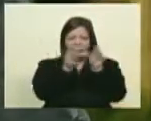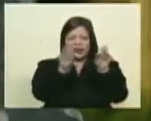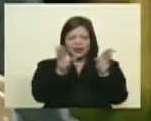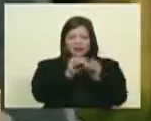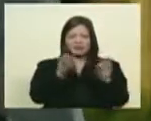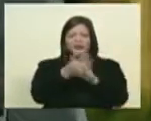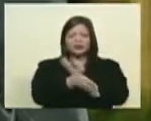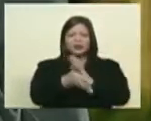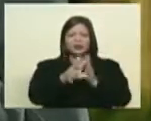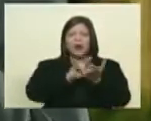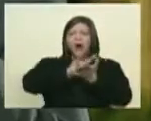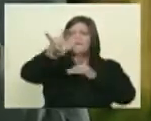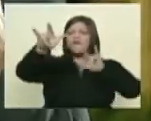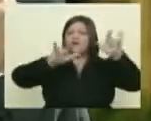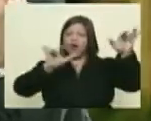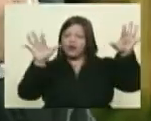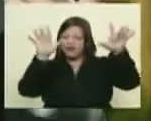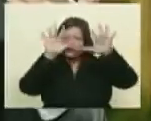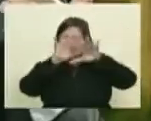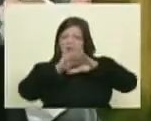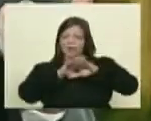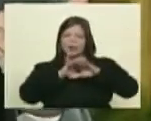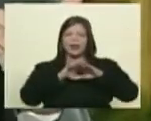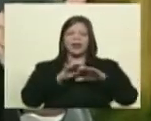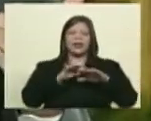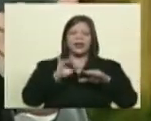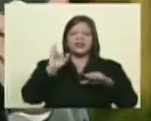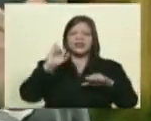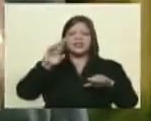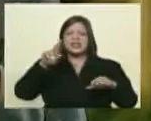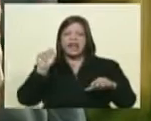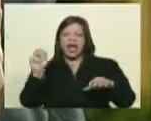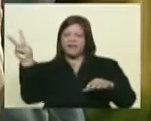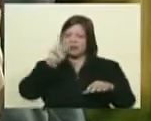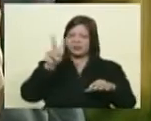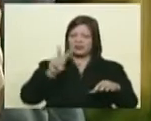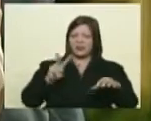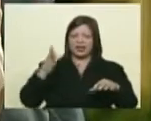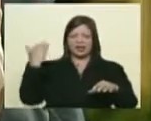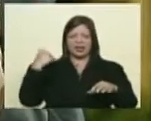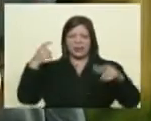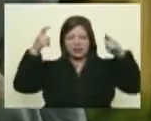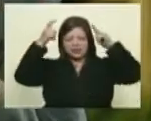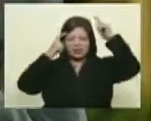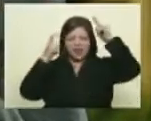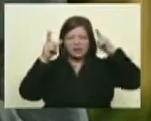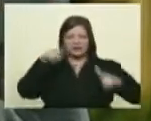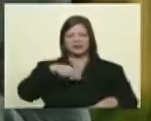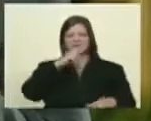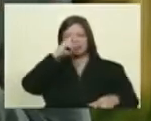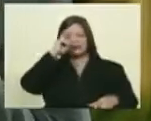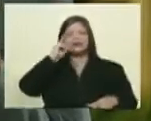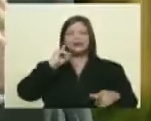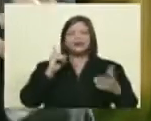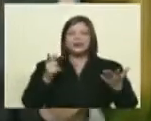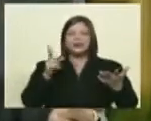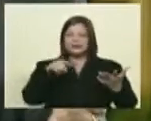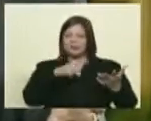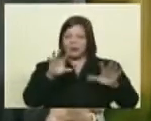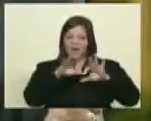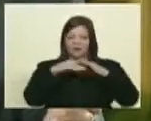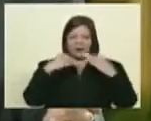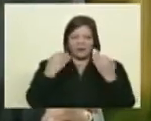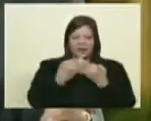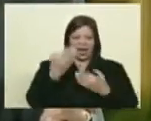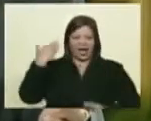unos vuelos fantasmas entre Irán y Venezuela en los tiempos del comandante Chávez, ¿no? Sí. Que tiene como aires de familia con